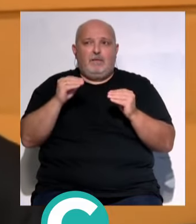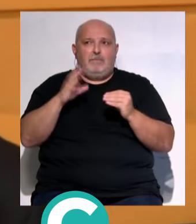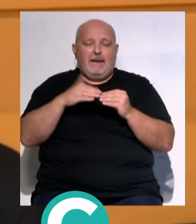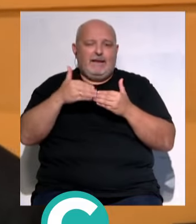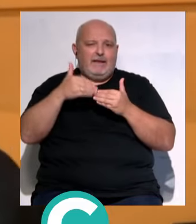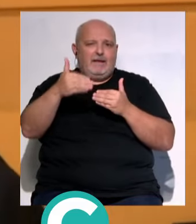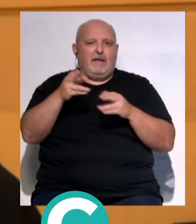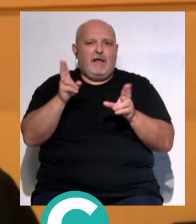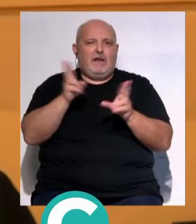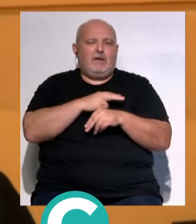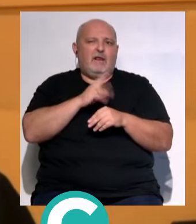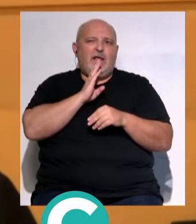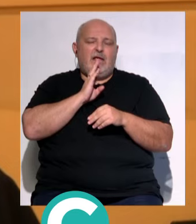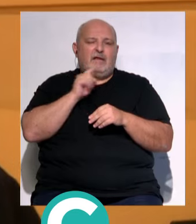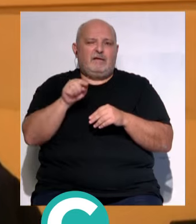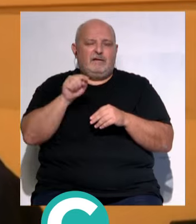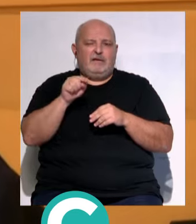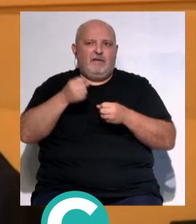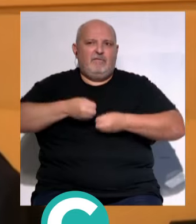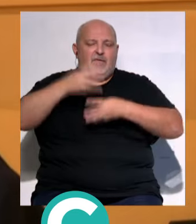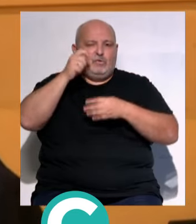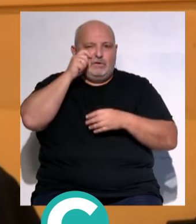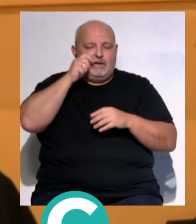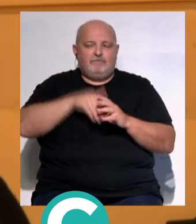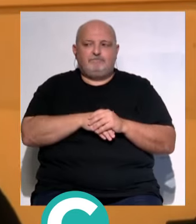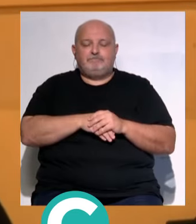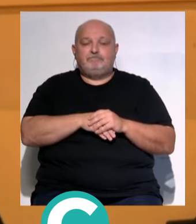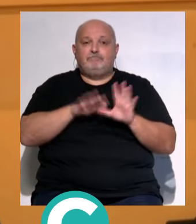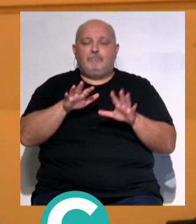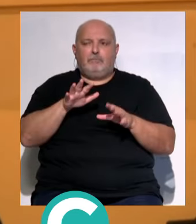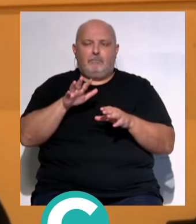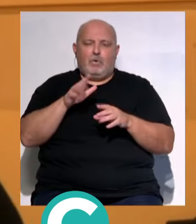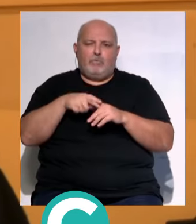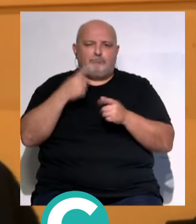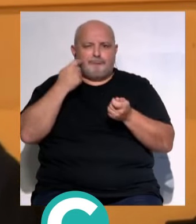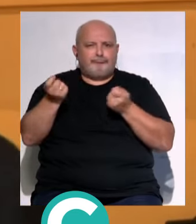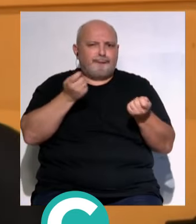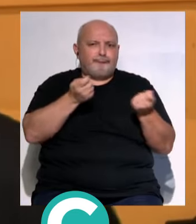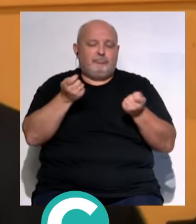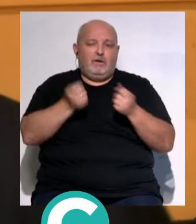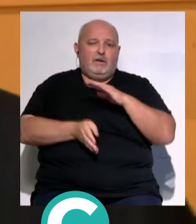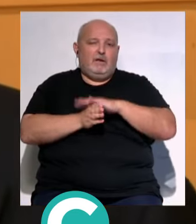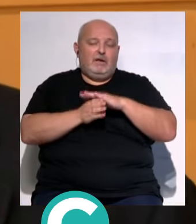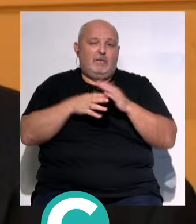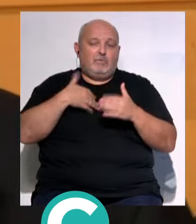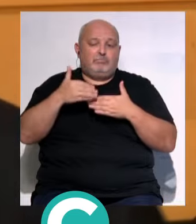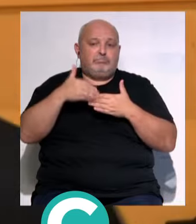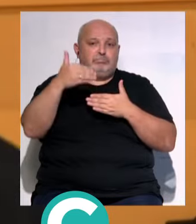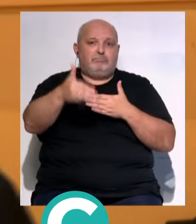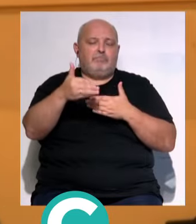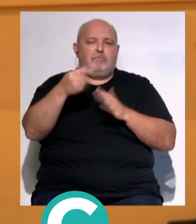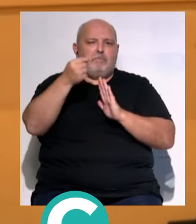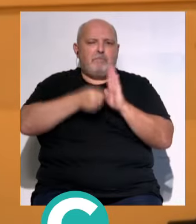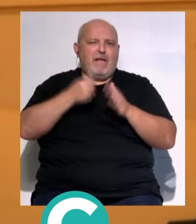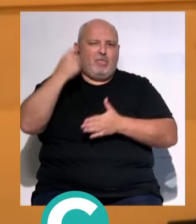...para que ellos anulen... ...esas viviendas turísticas... ...estamos muy encima de ello... ...hemos dicho y vamos a anunciar próximamente... ...pues